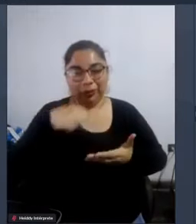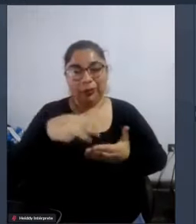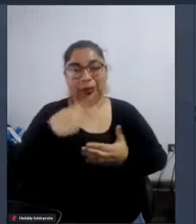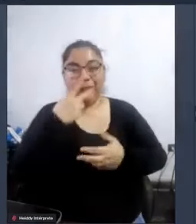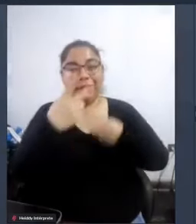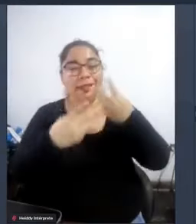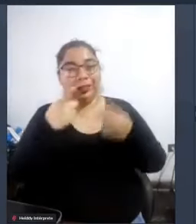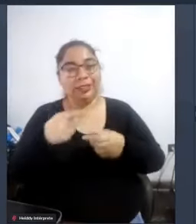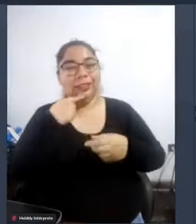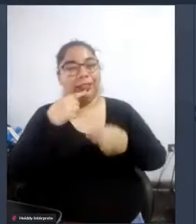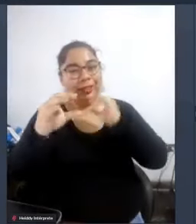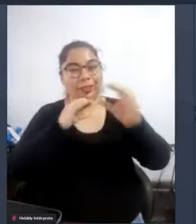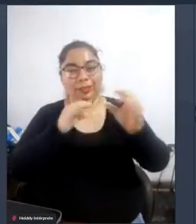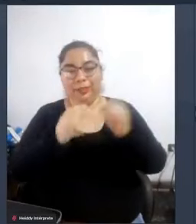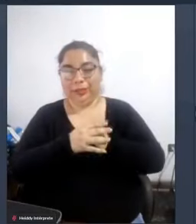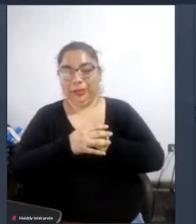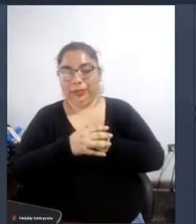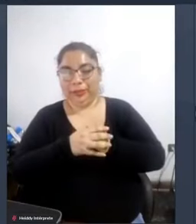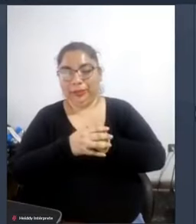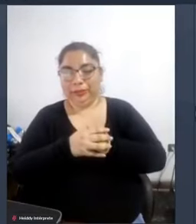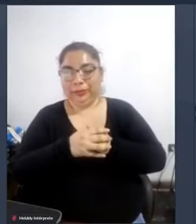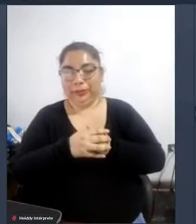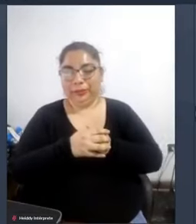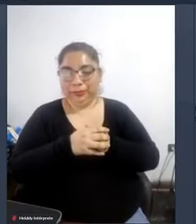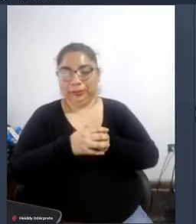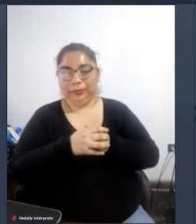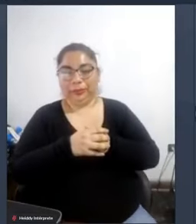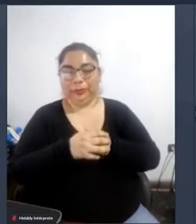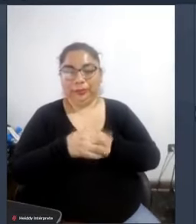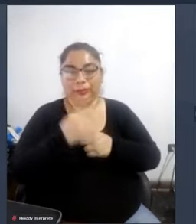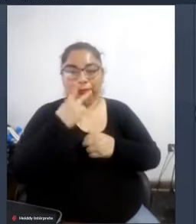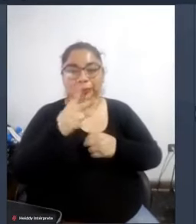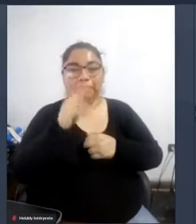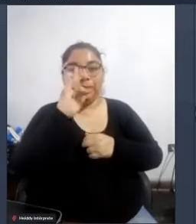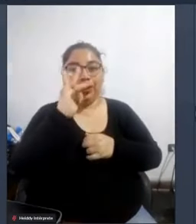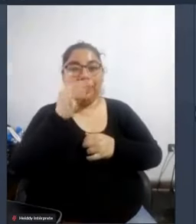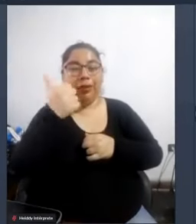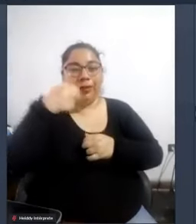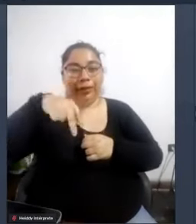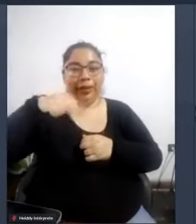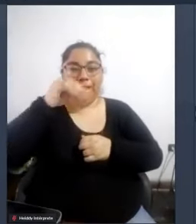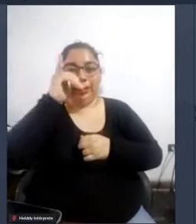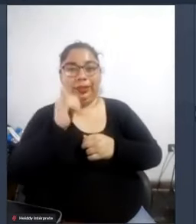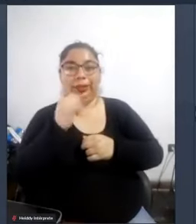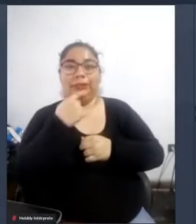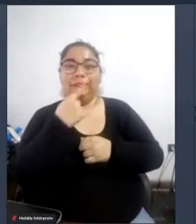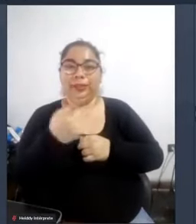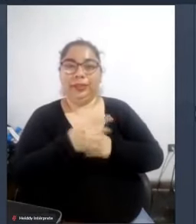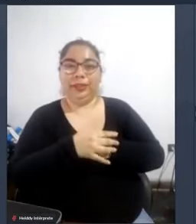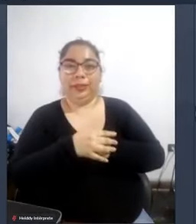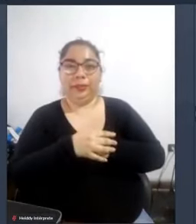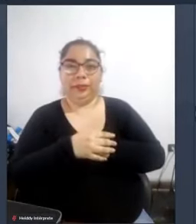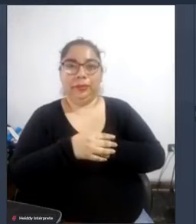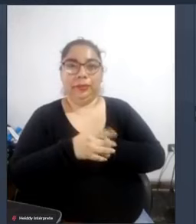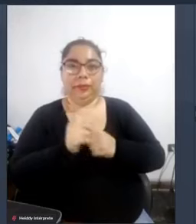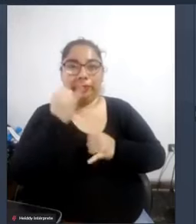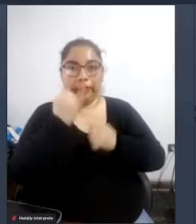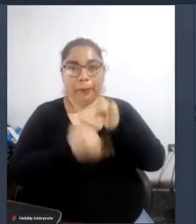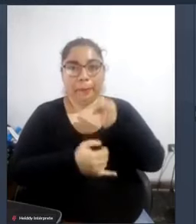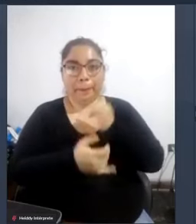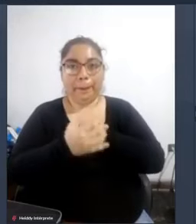diálogo estamos ya con Fanny Urbizagastegui que nos va a dar una